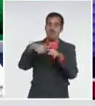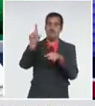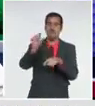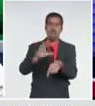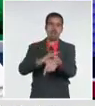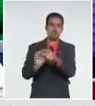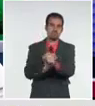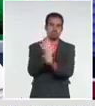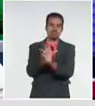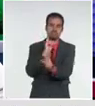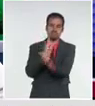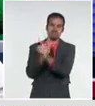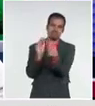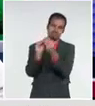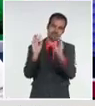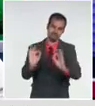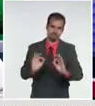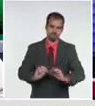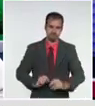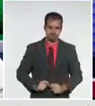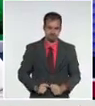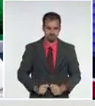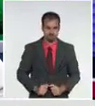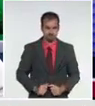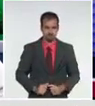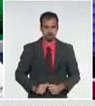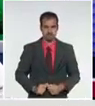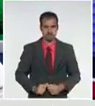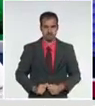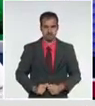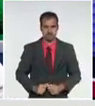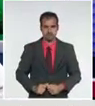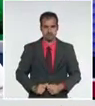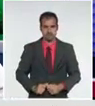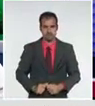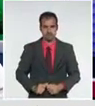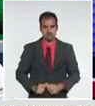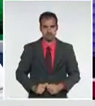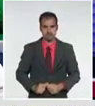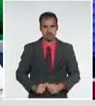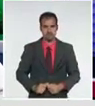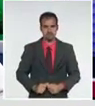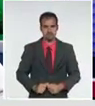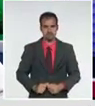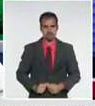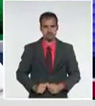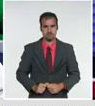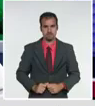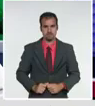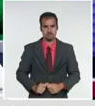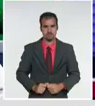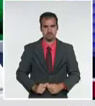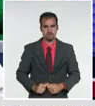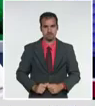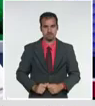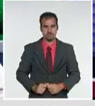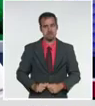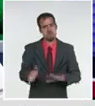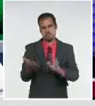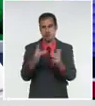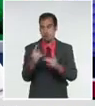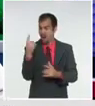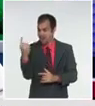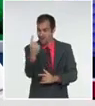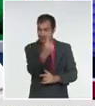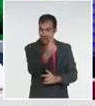diagnosticados previamente y promediando 8 contactos por cada uno.